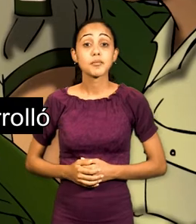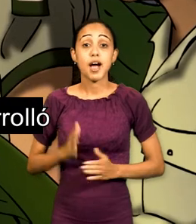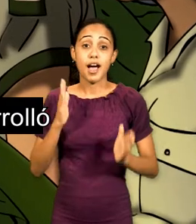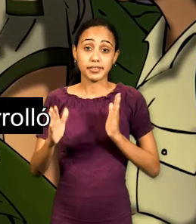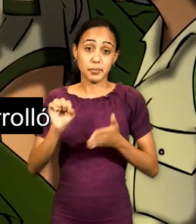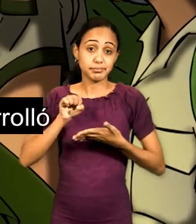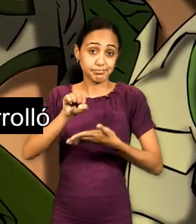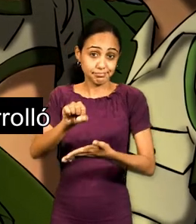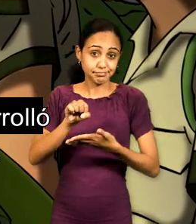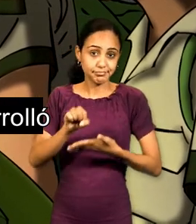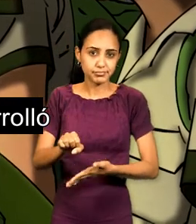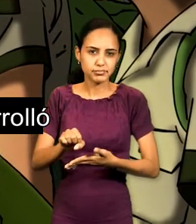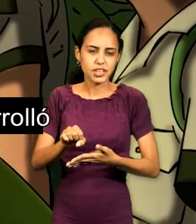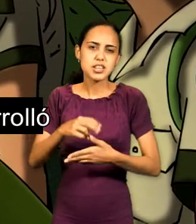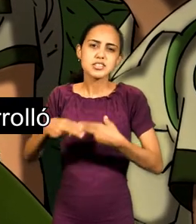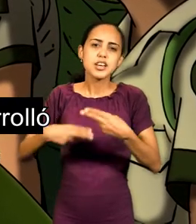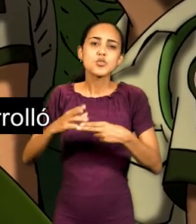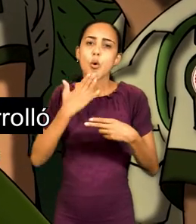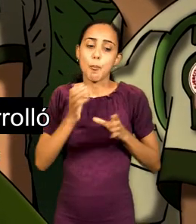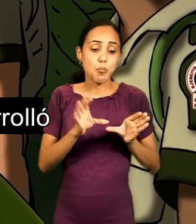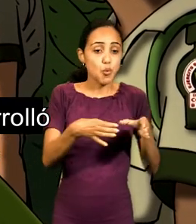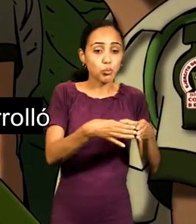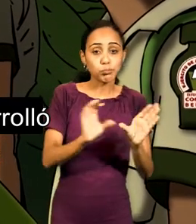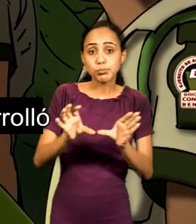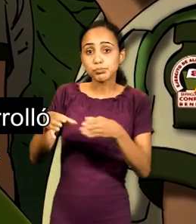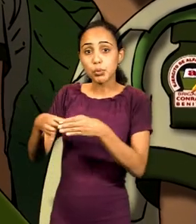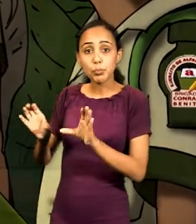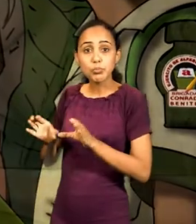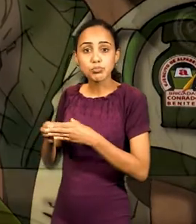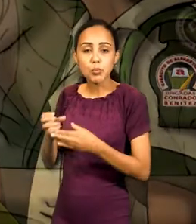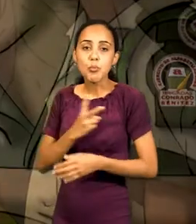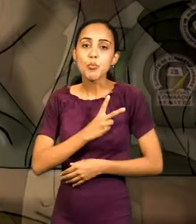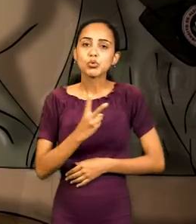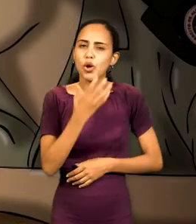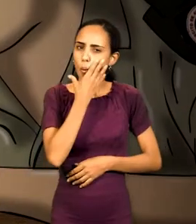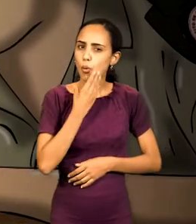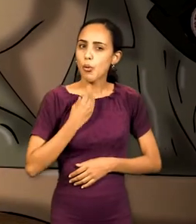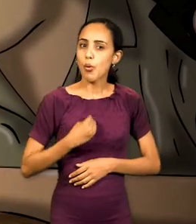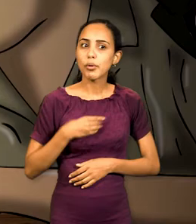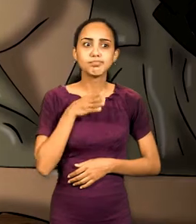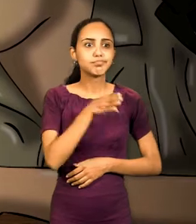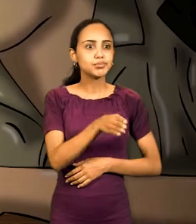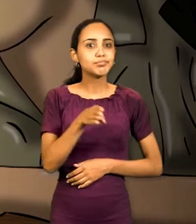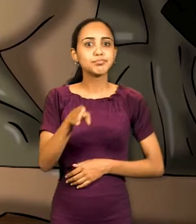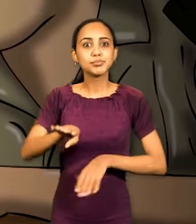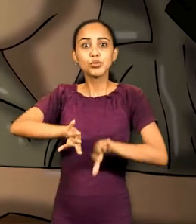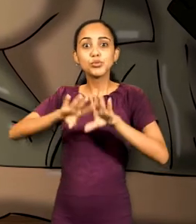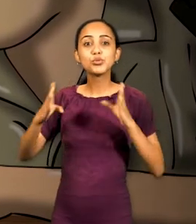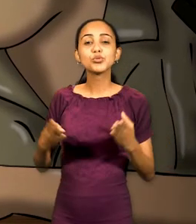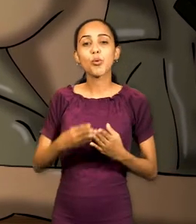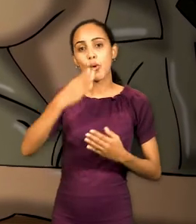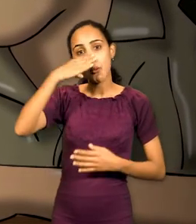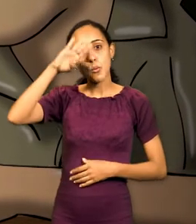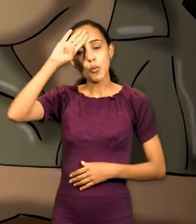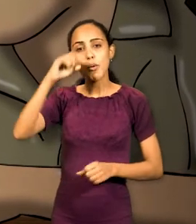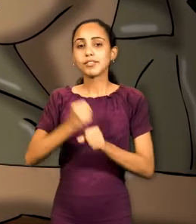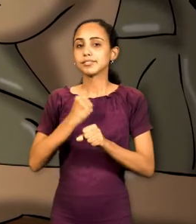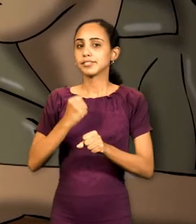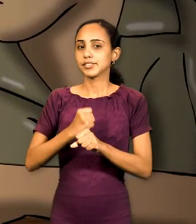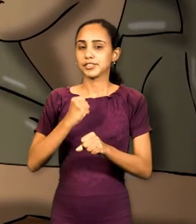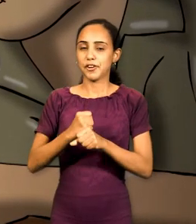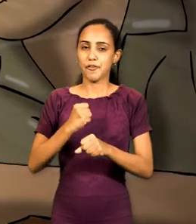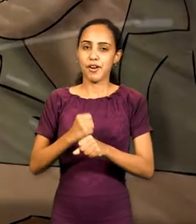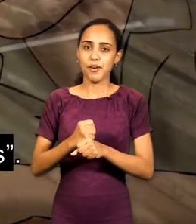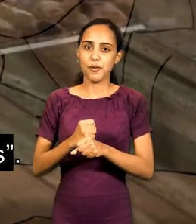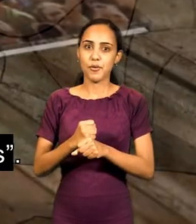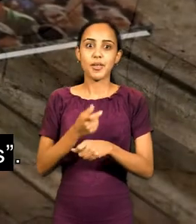alfabetización se desarrolló a través de brigadas de voluntarios que se desplazaron por todo el país para realizar la labor de